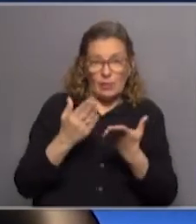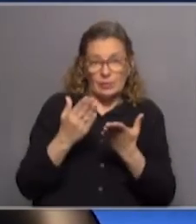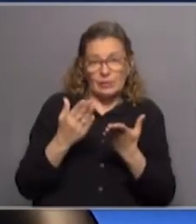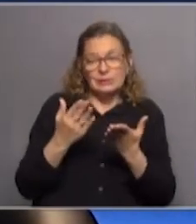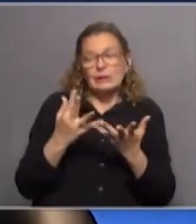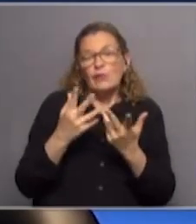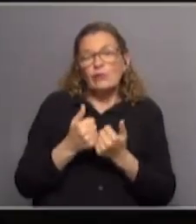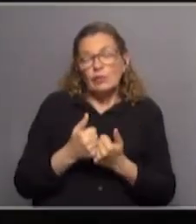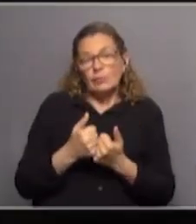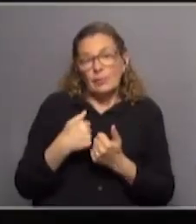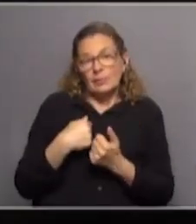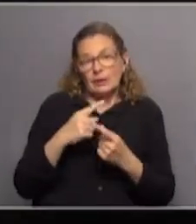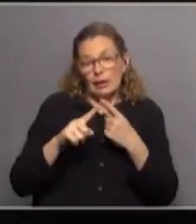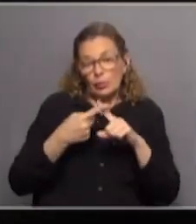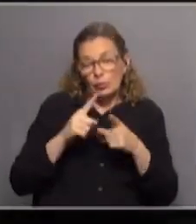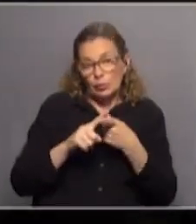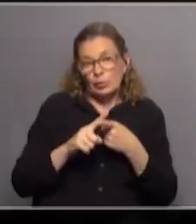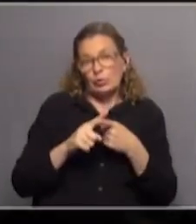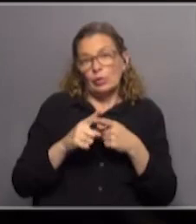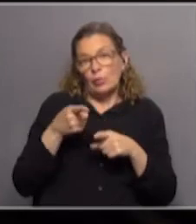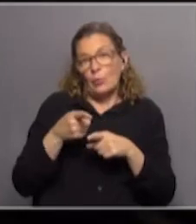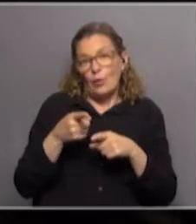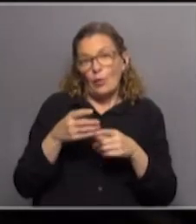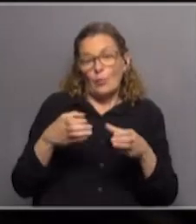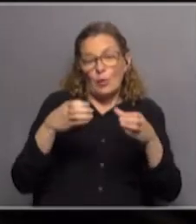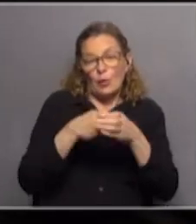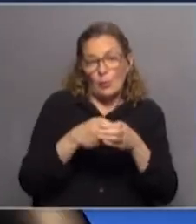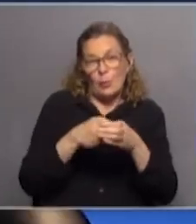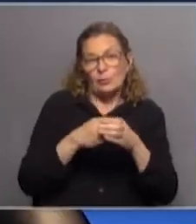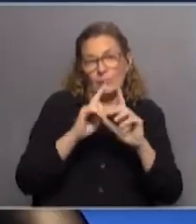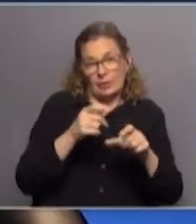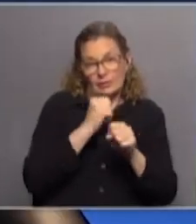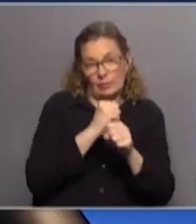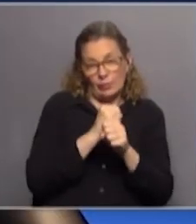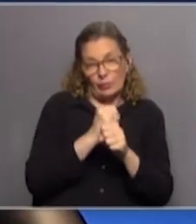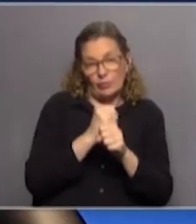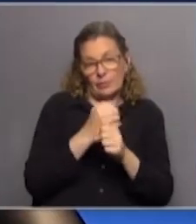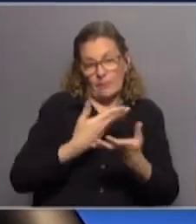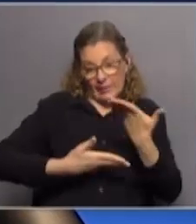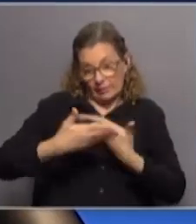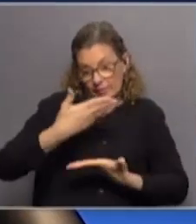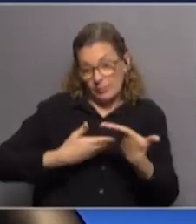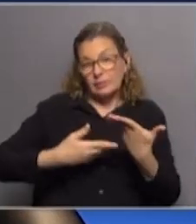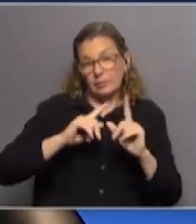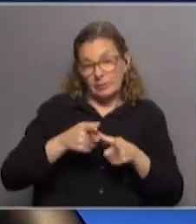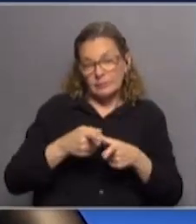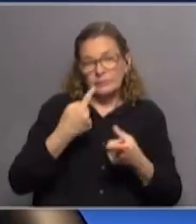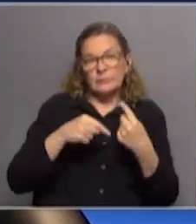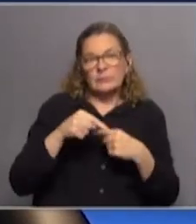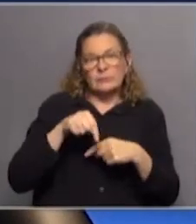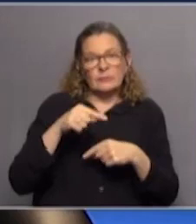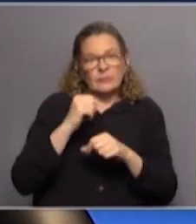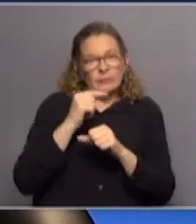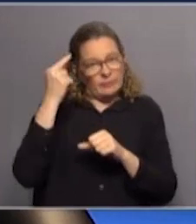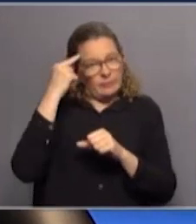formato para mí tendrá que discutirlo la intervención con los gremios que es muy importante que los gremios participen en ello pero yo creo que